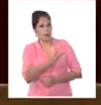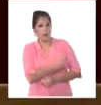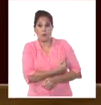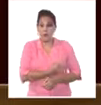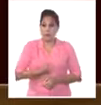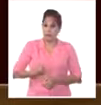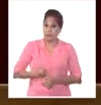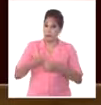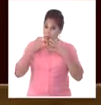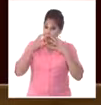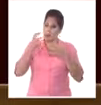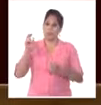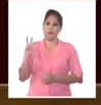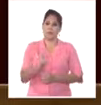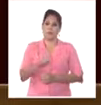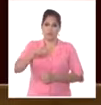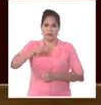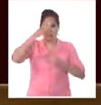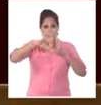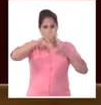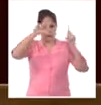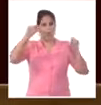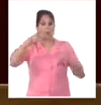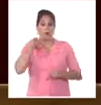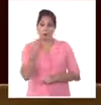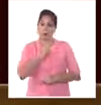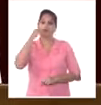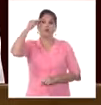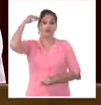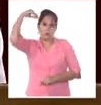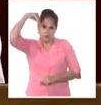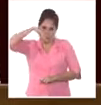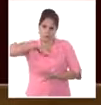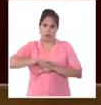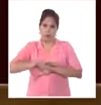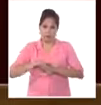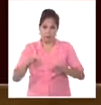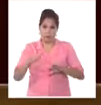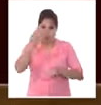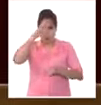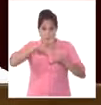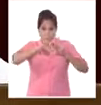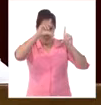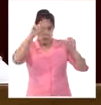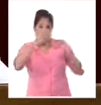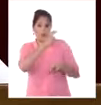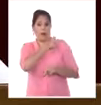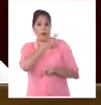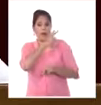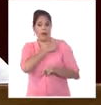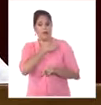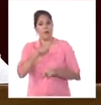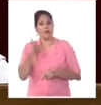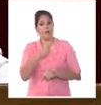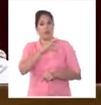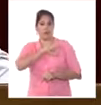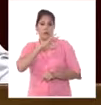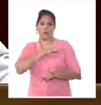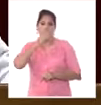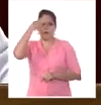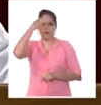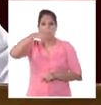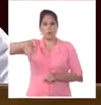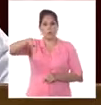extraordinario visitar Cuba. Lo sabemos. El pueblo cubano y sus dirigentes lo agradecen infinitamente.